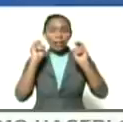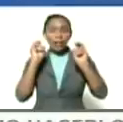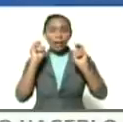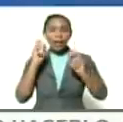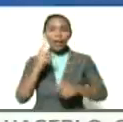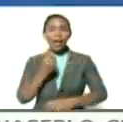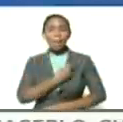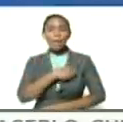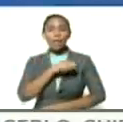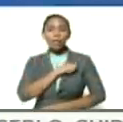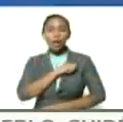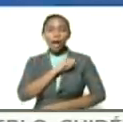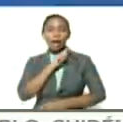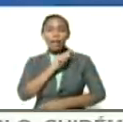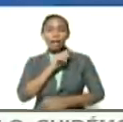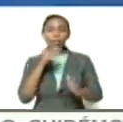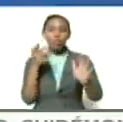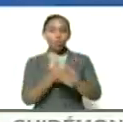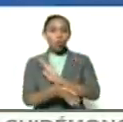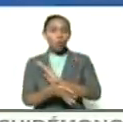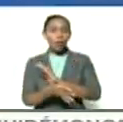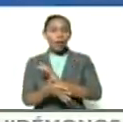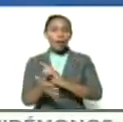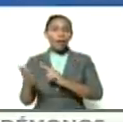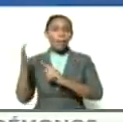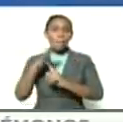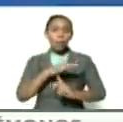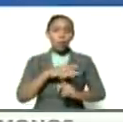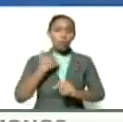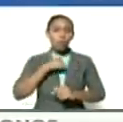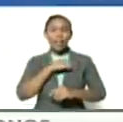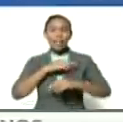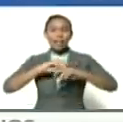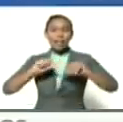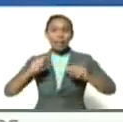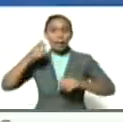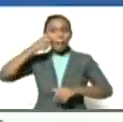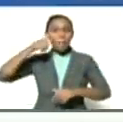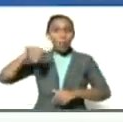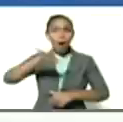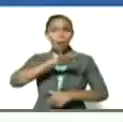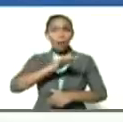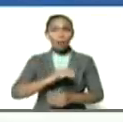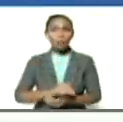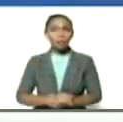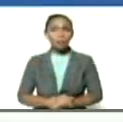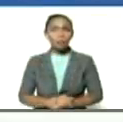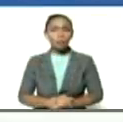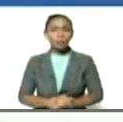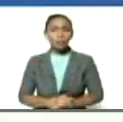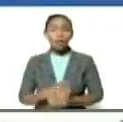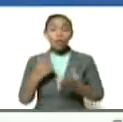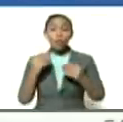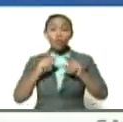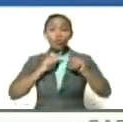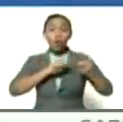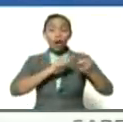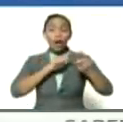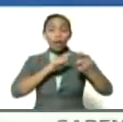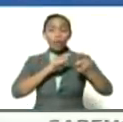sobre nuestras tierras nuestros pueblos muchos de ellos